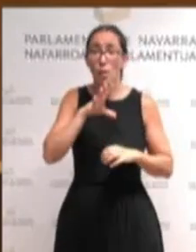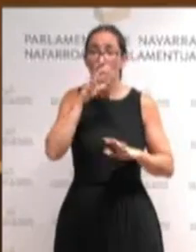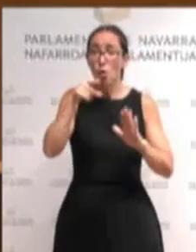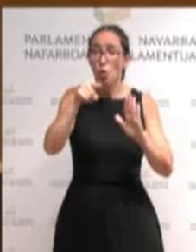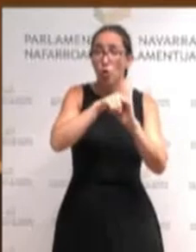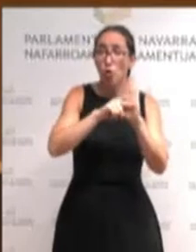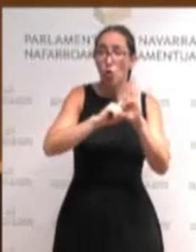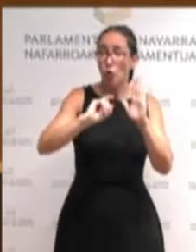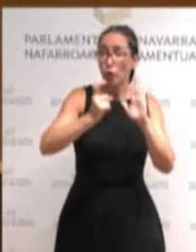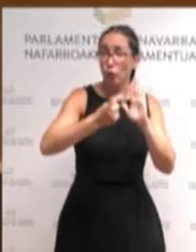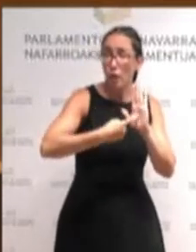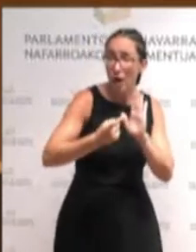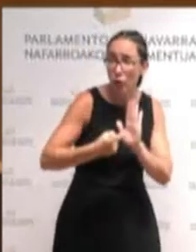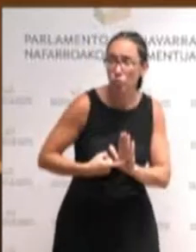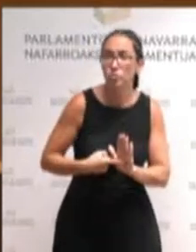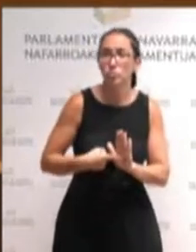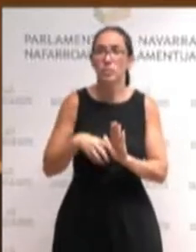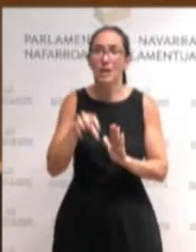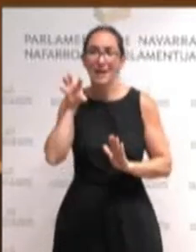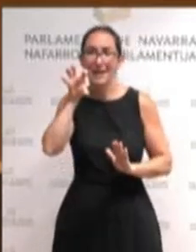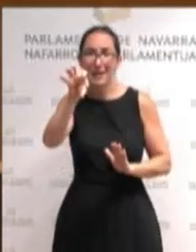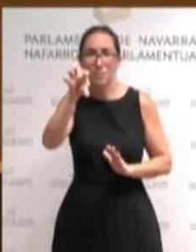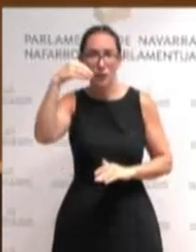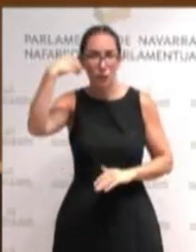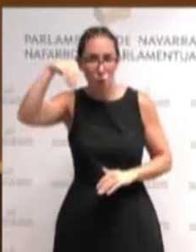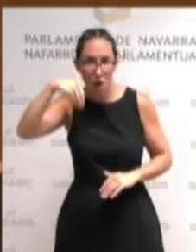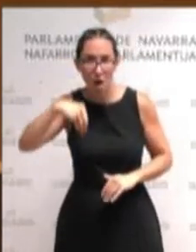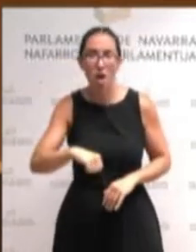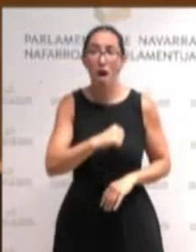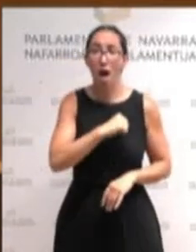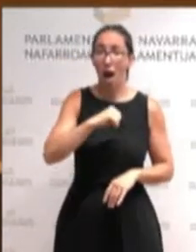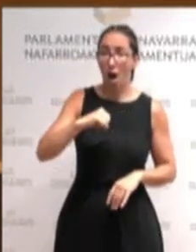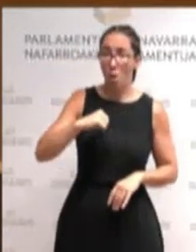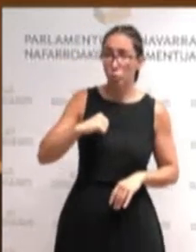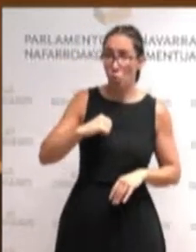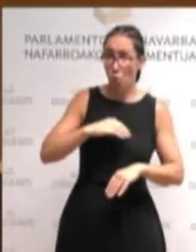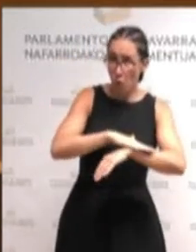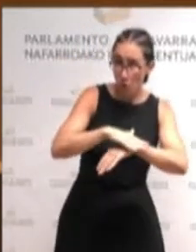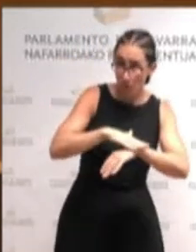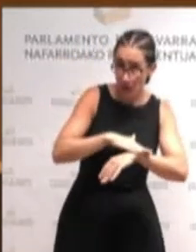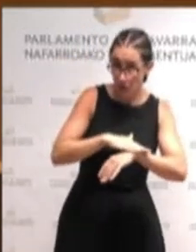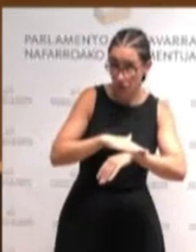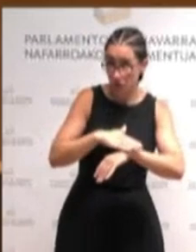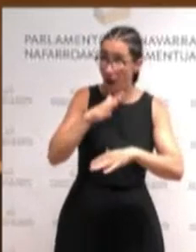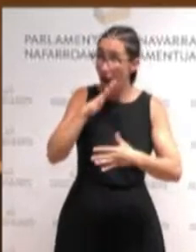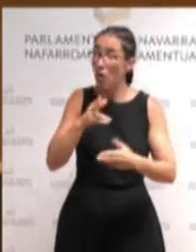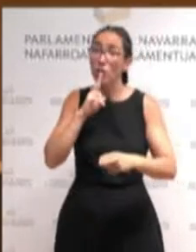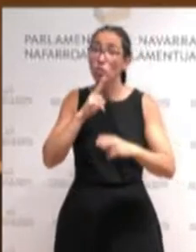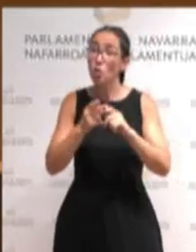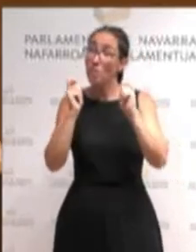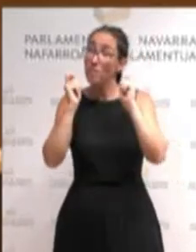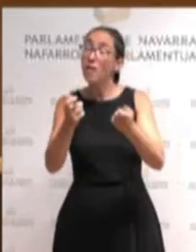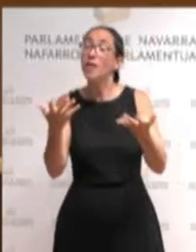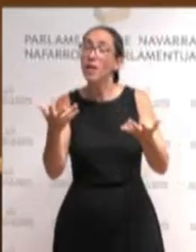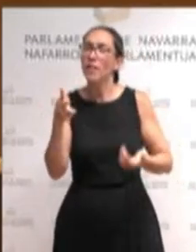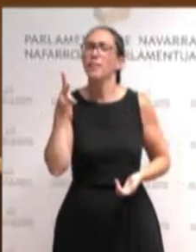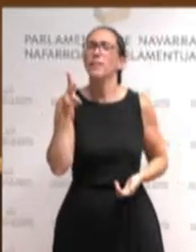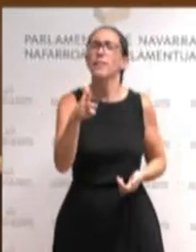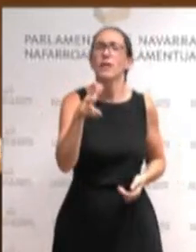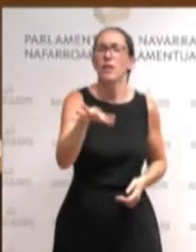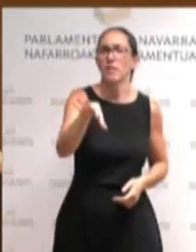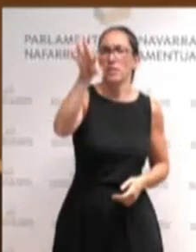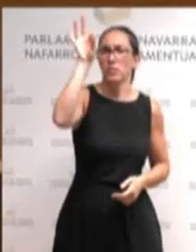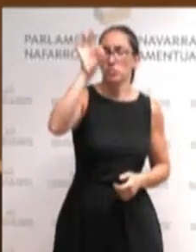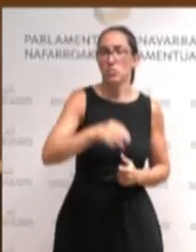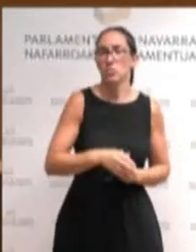el autogobierno, en este siglo XXI se llaman derecho a decidir. Y la sociedad navarra es suficientemente madura